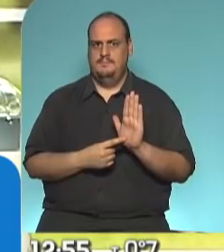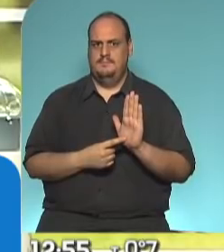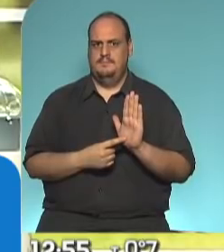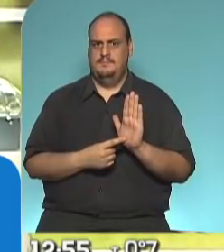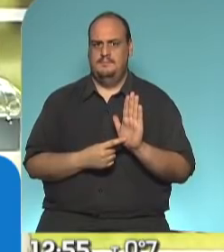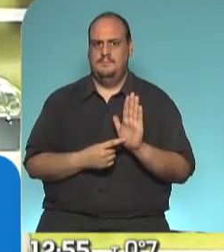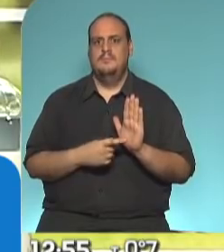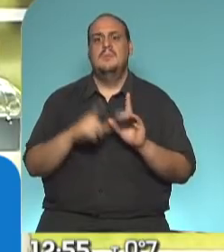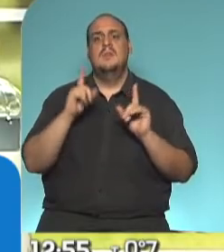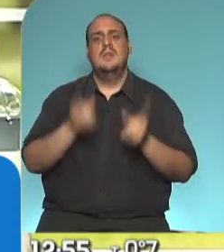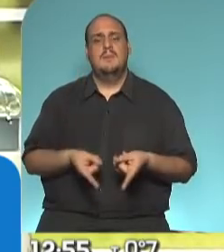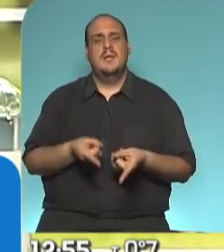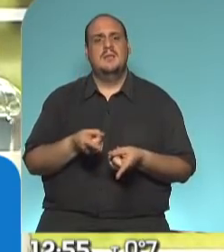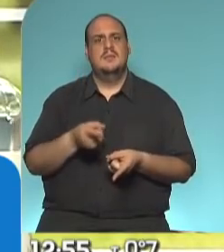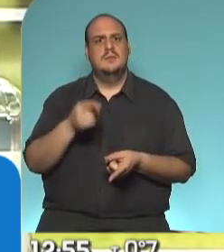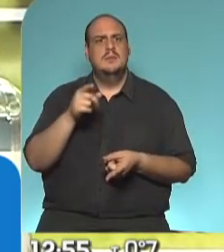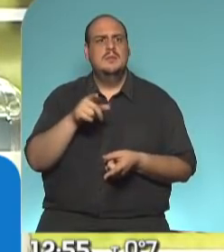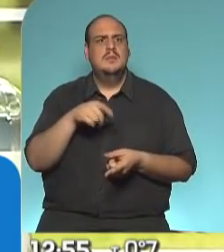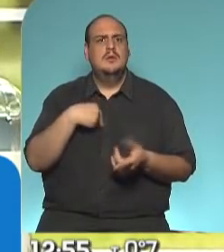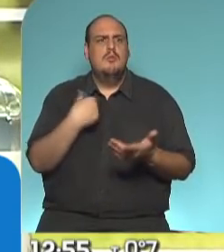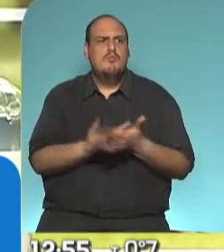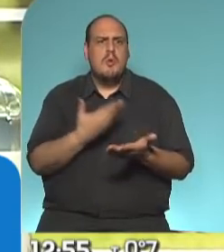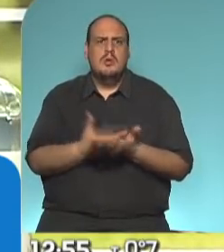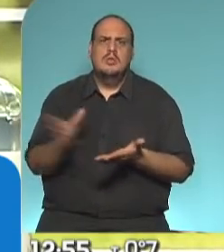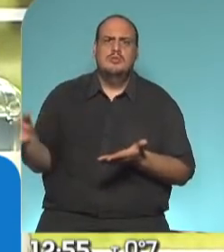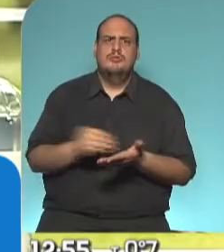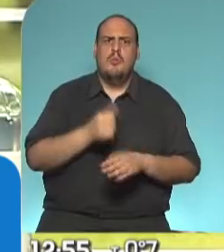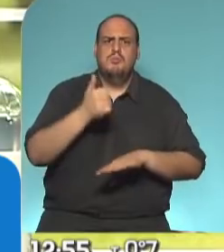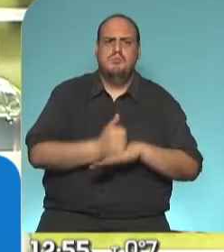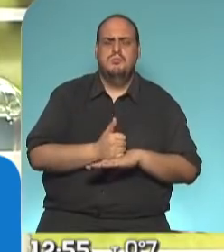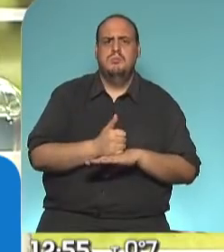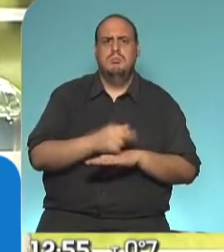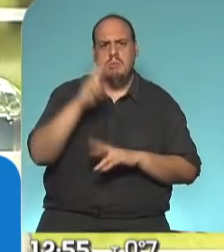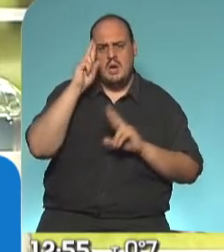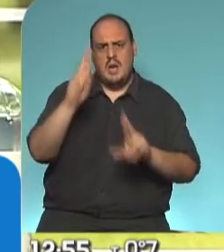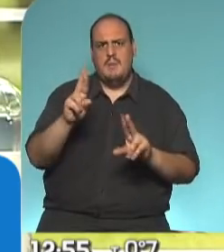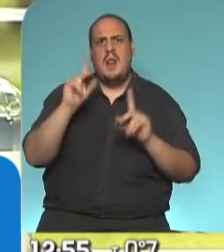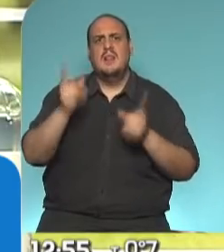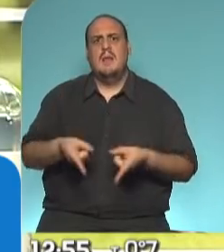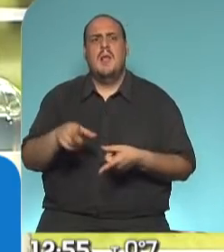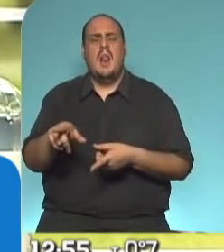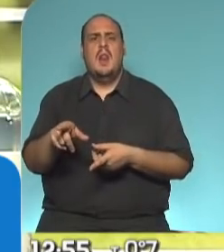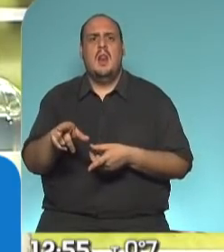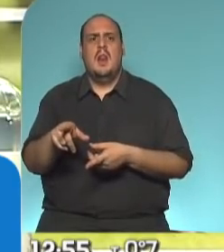Y vamos a respetar todos los postulados que nos hemos puesto y todas las reglas que no debemos quebrar.